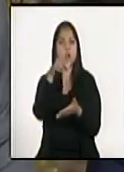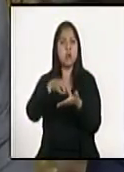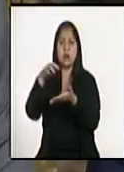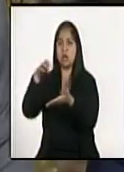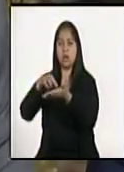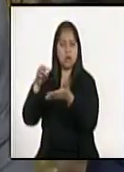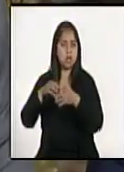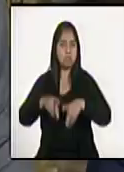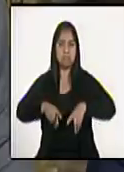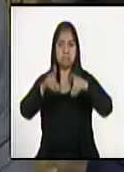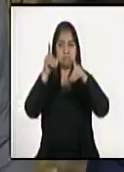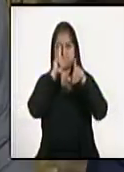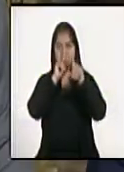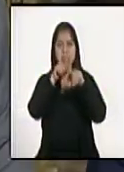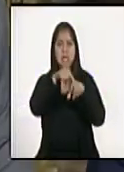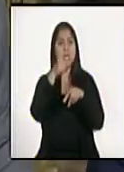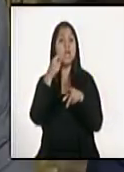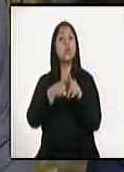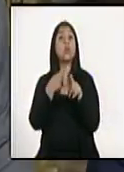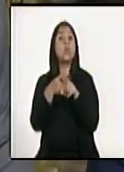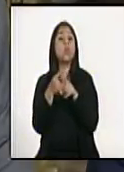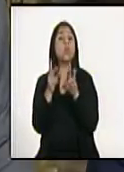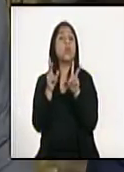cuanto a la supervisión se refiere.